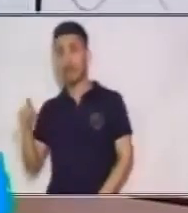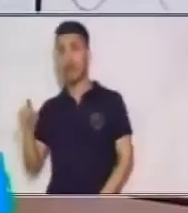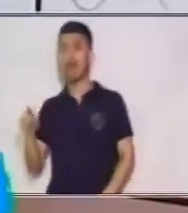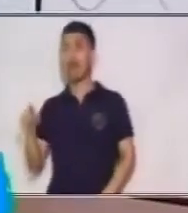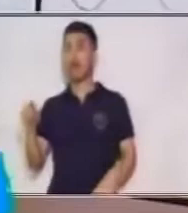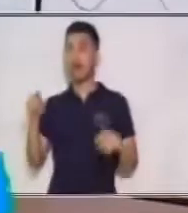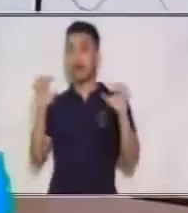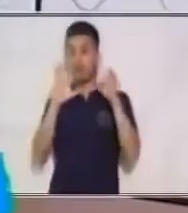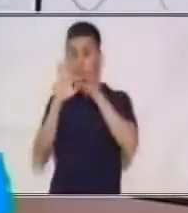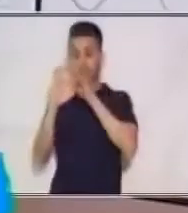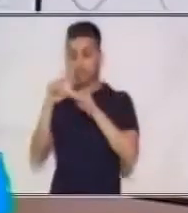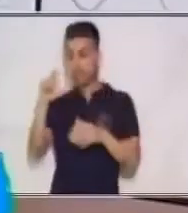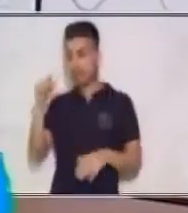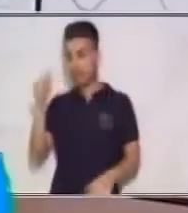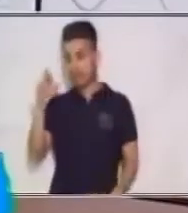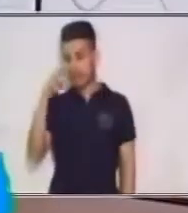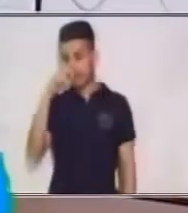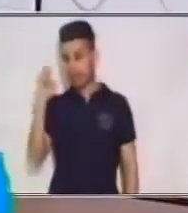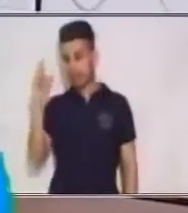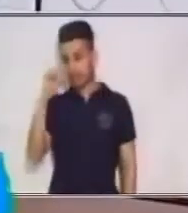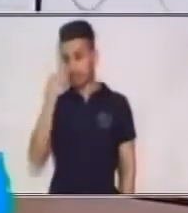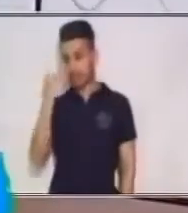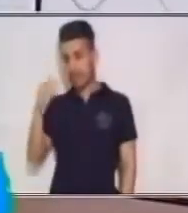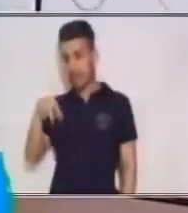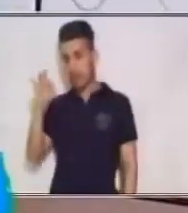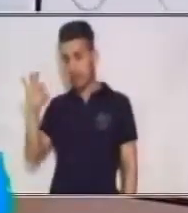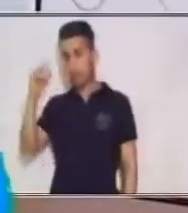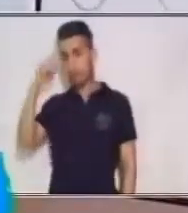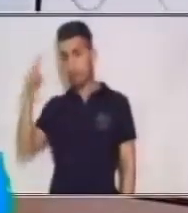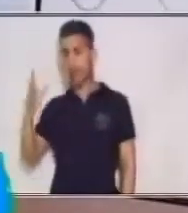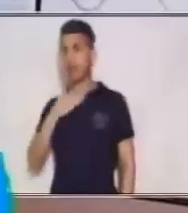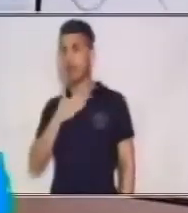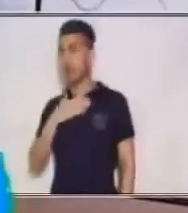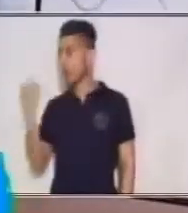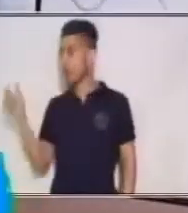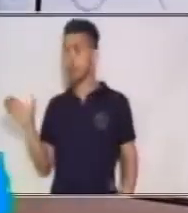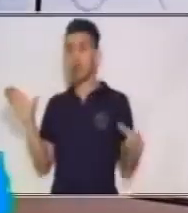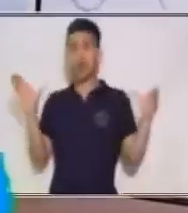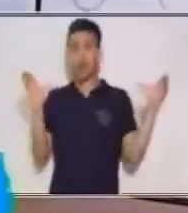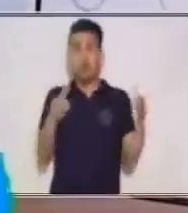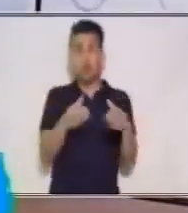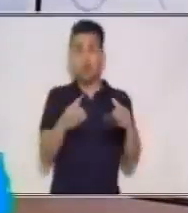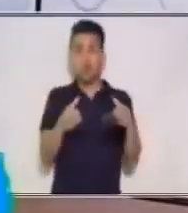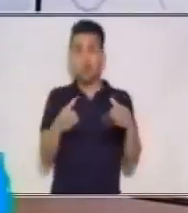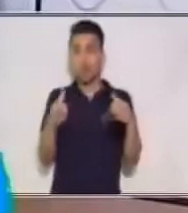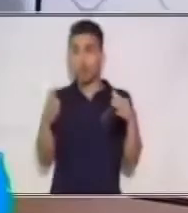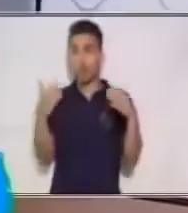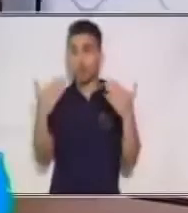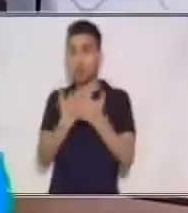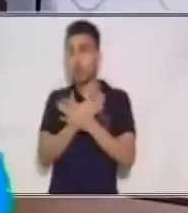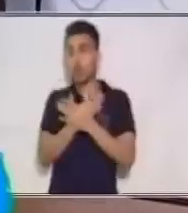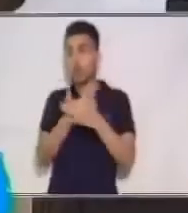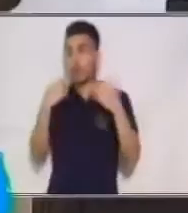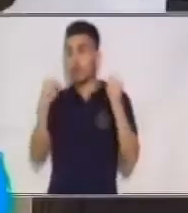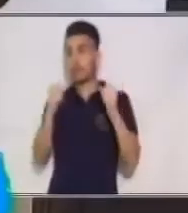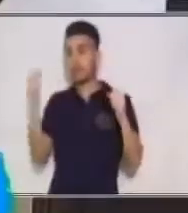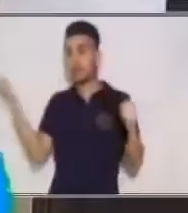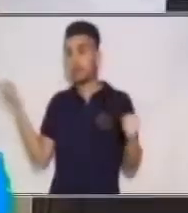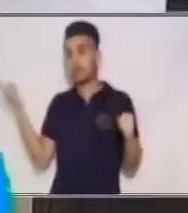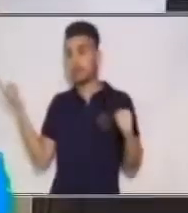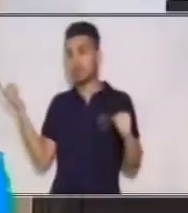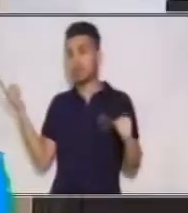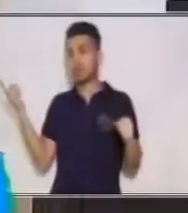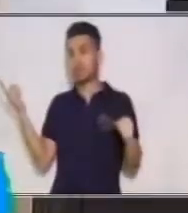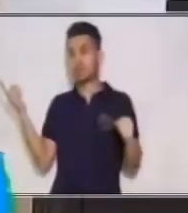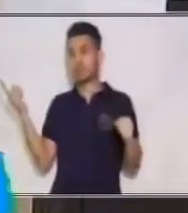para nuestro conjunto que acabamos de formar, ¿verdad?